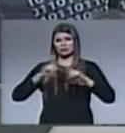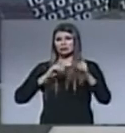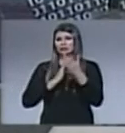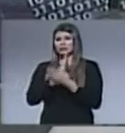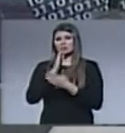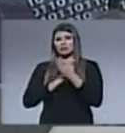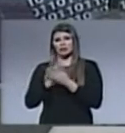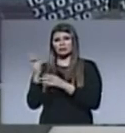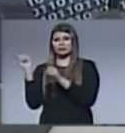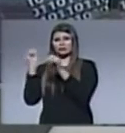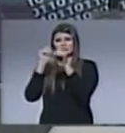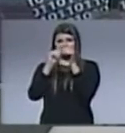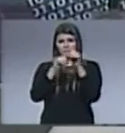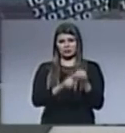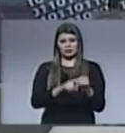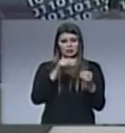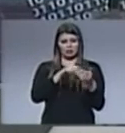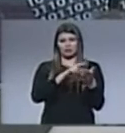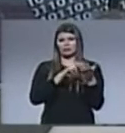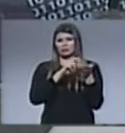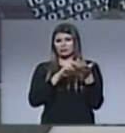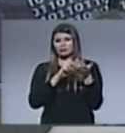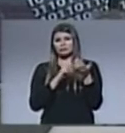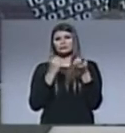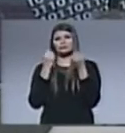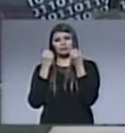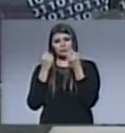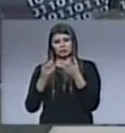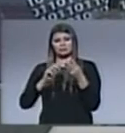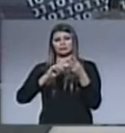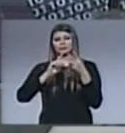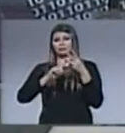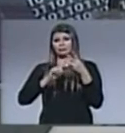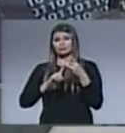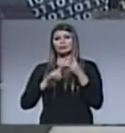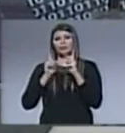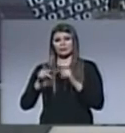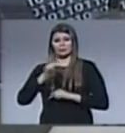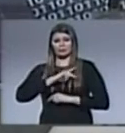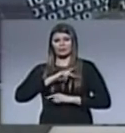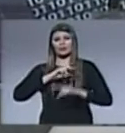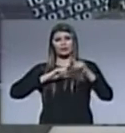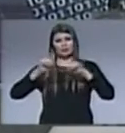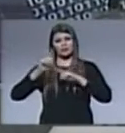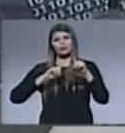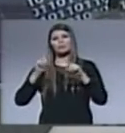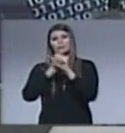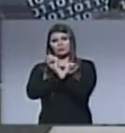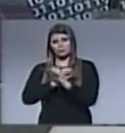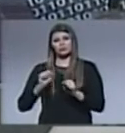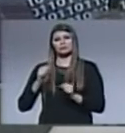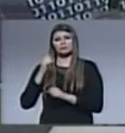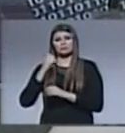está subordinado a la palabra de Dios. Tercero, el líder espiritual puede y debe